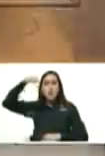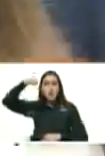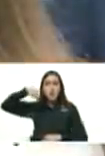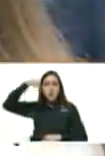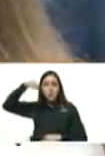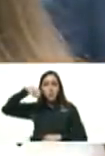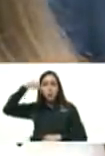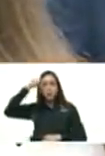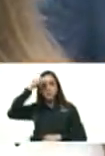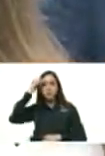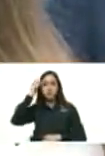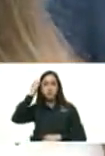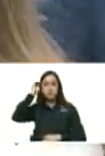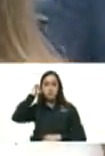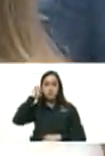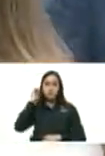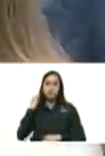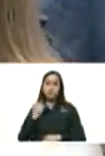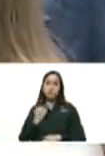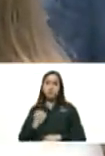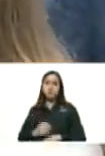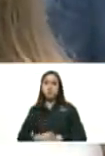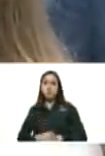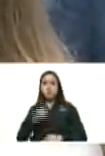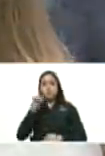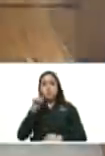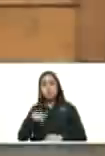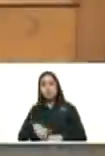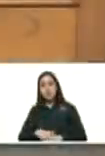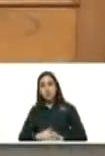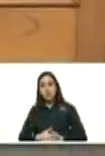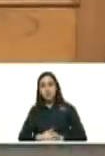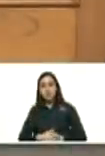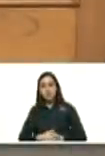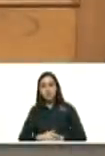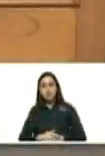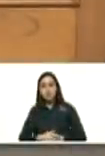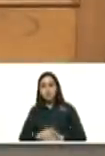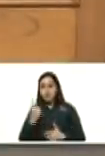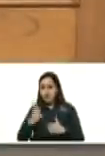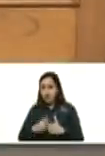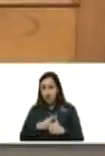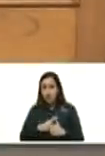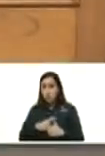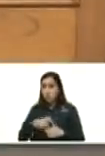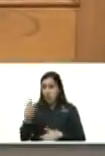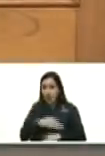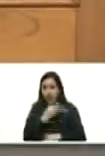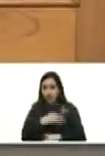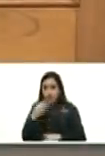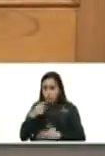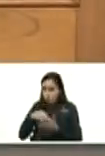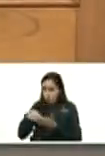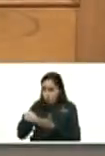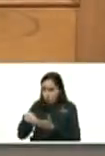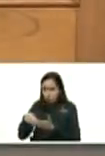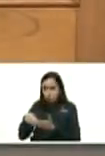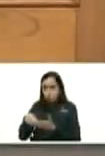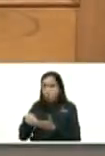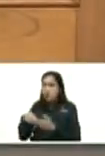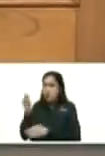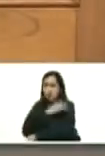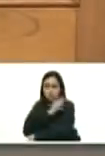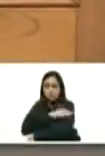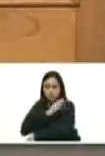autónomo el tipo va creando una película y entonces iba la señora por la calle y me dice